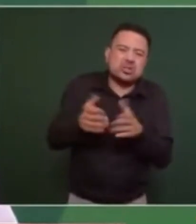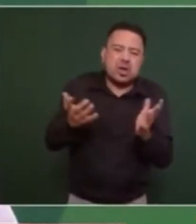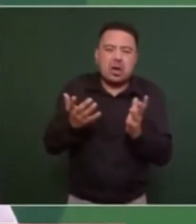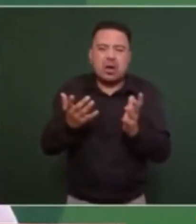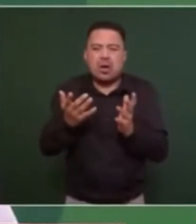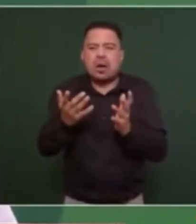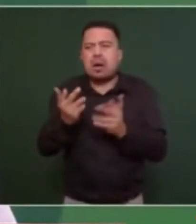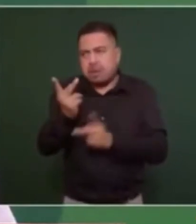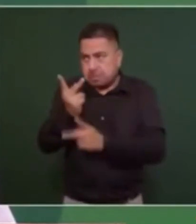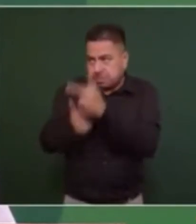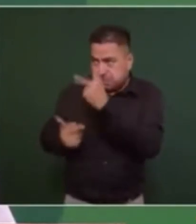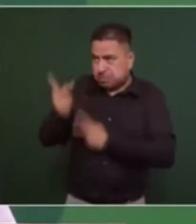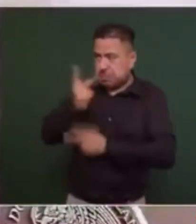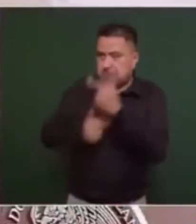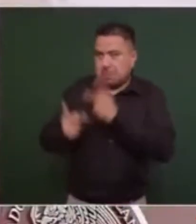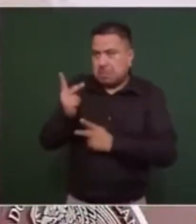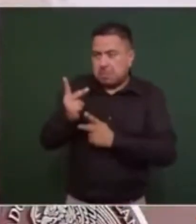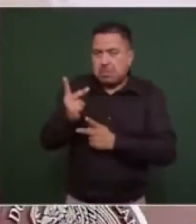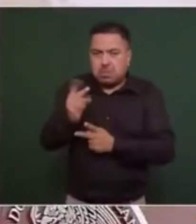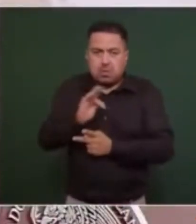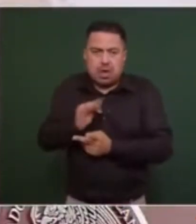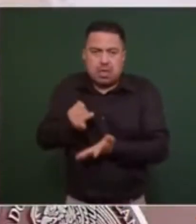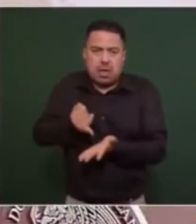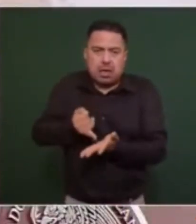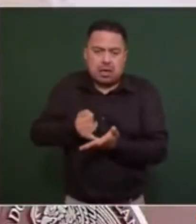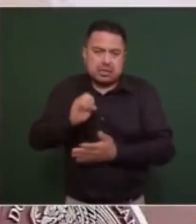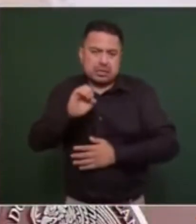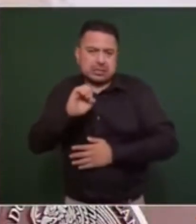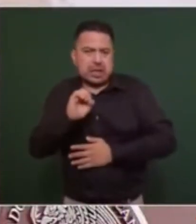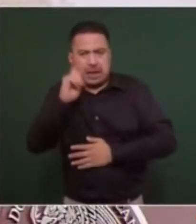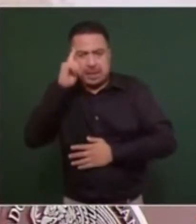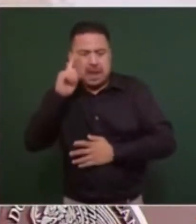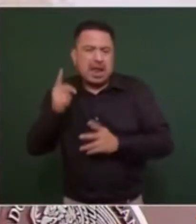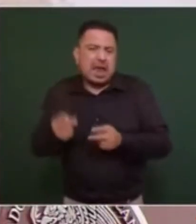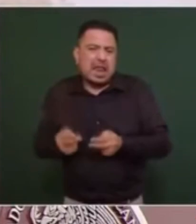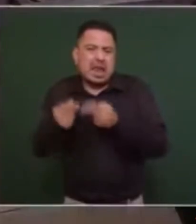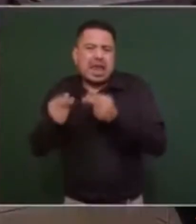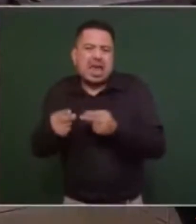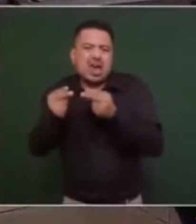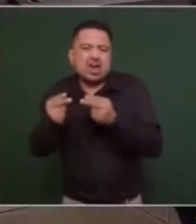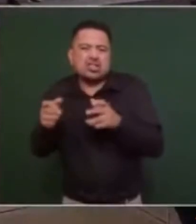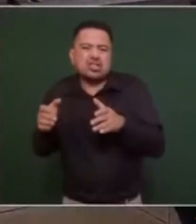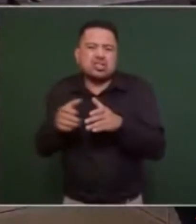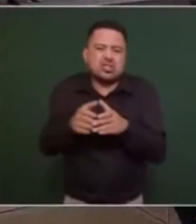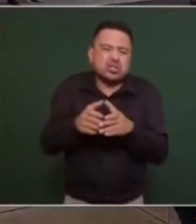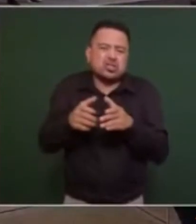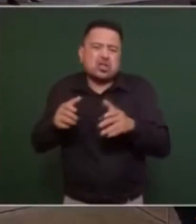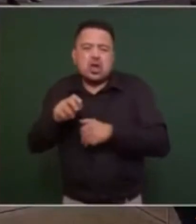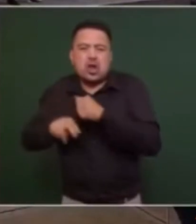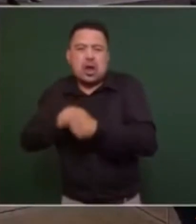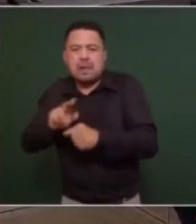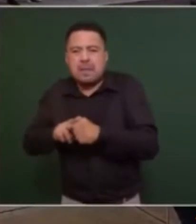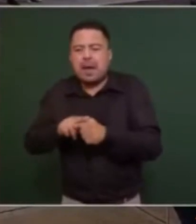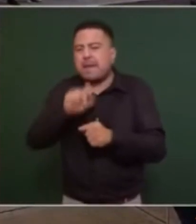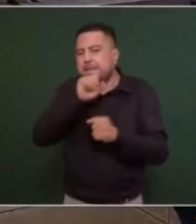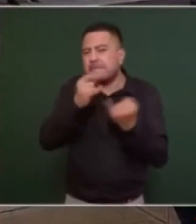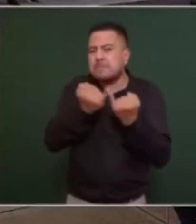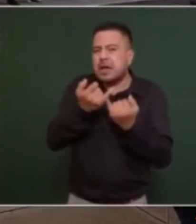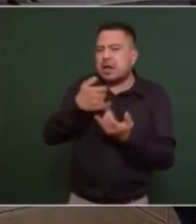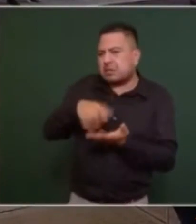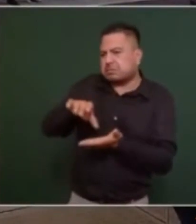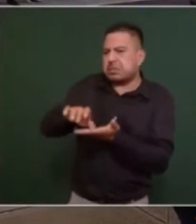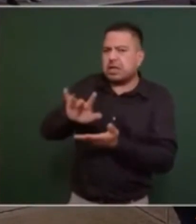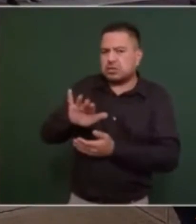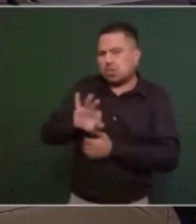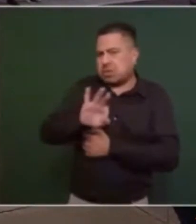NAFIN que se otorgarán sin intereses para pequeños y medianos empresarios, los subsidios al 50